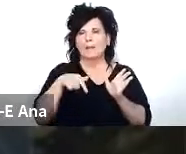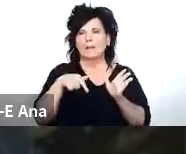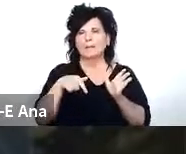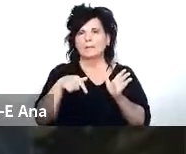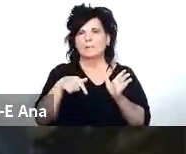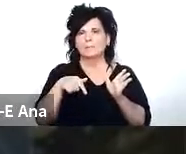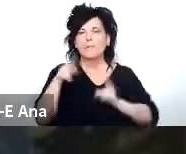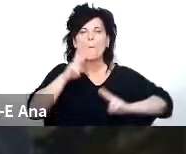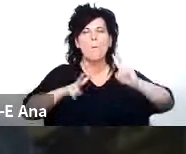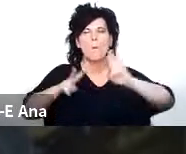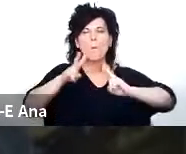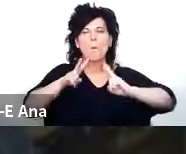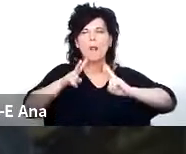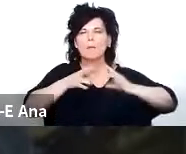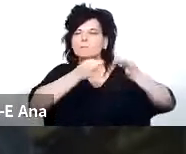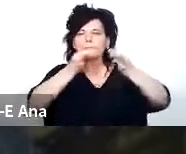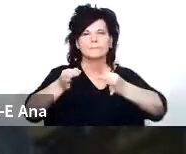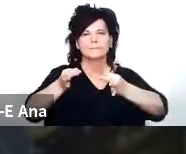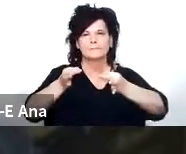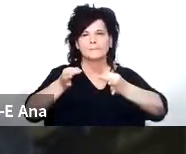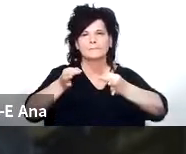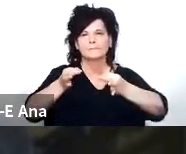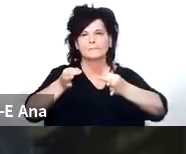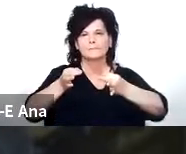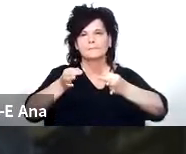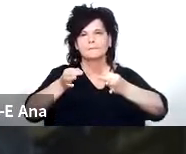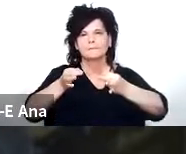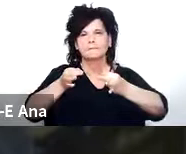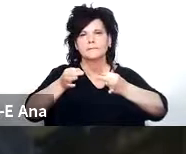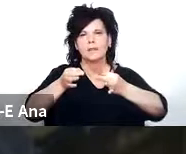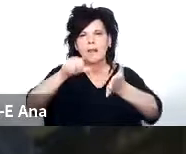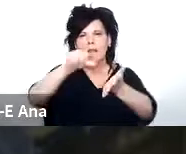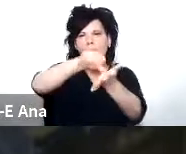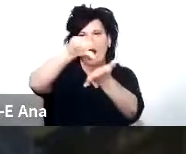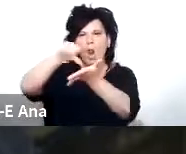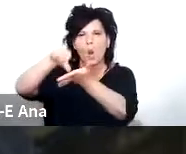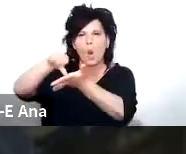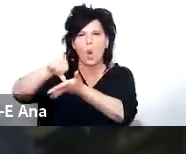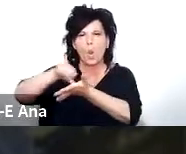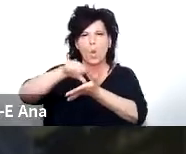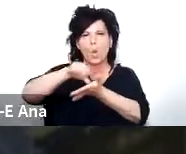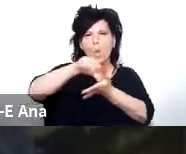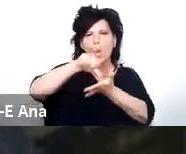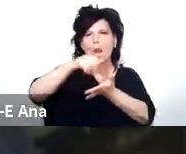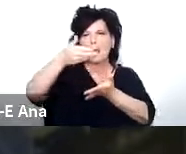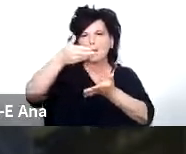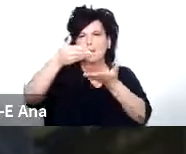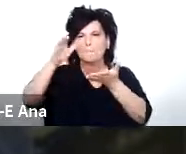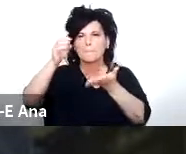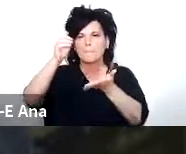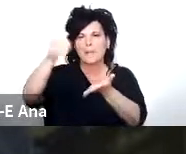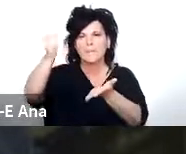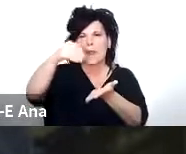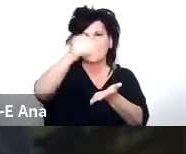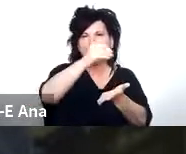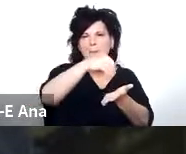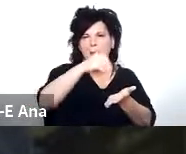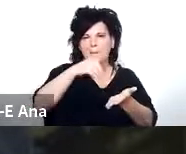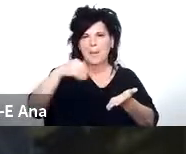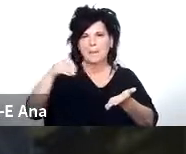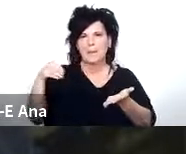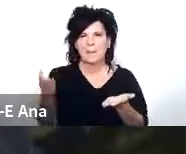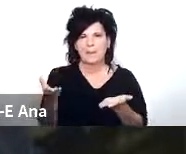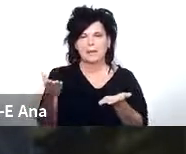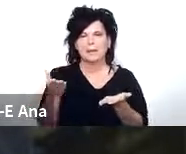cual buscamos llegar a un a mayor cantidad de localidades en esta segunda etapa buscamos que eso sean localidades de menor